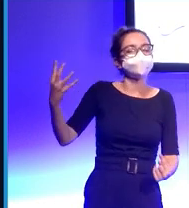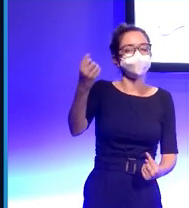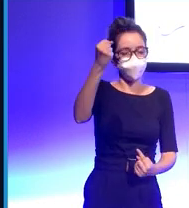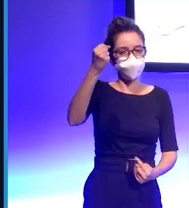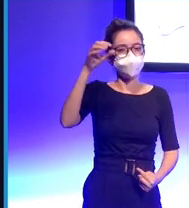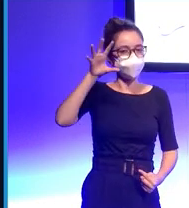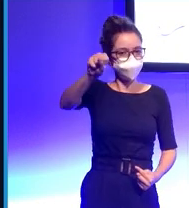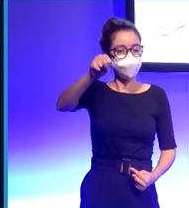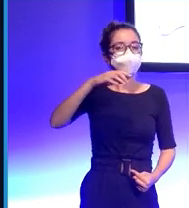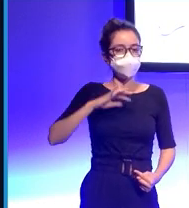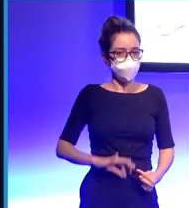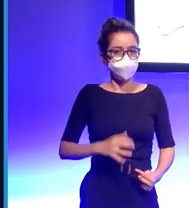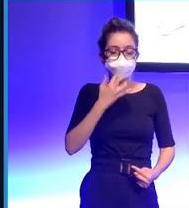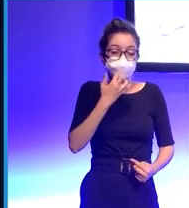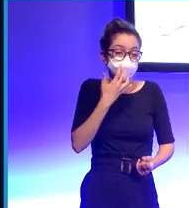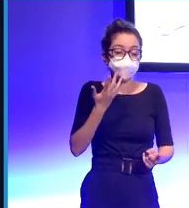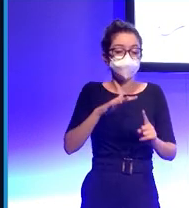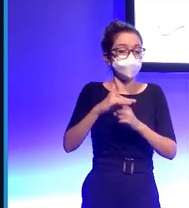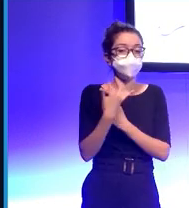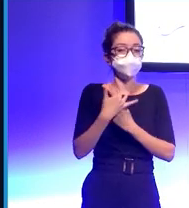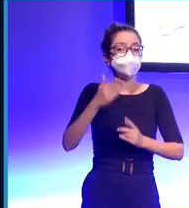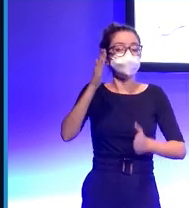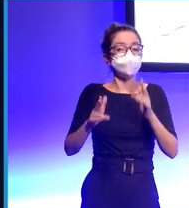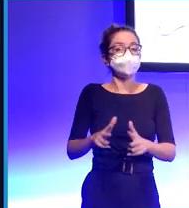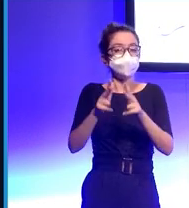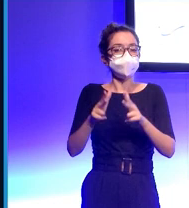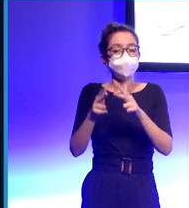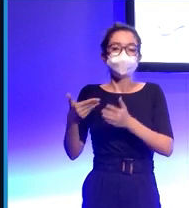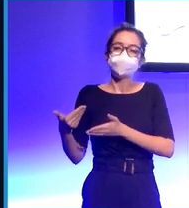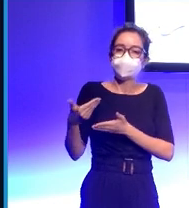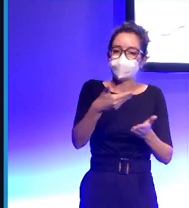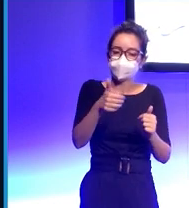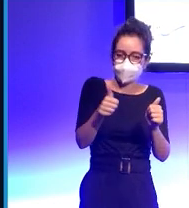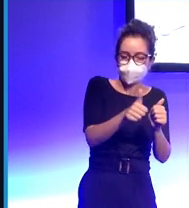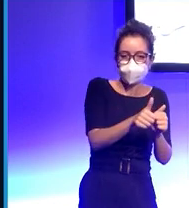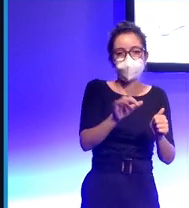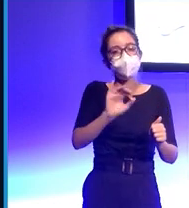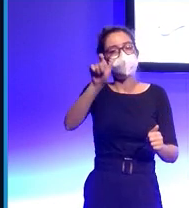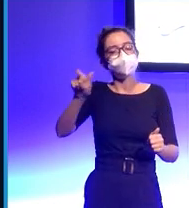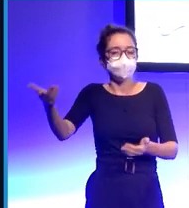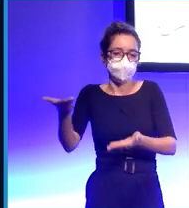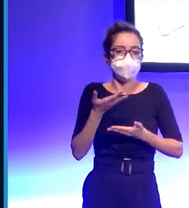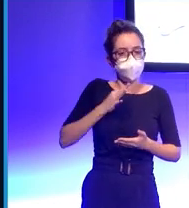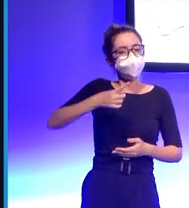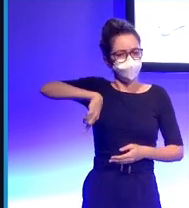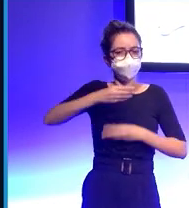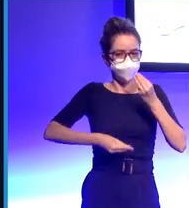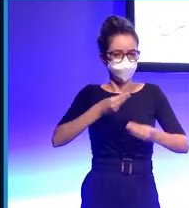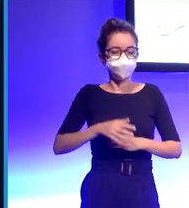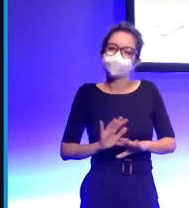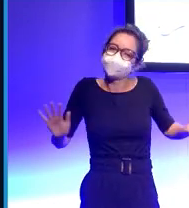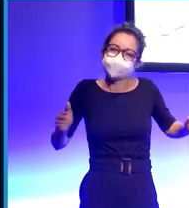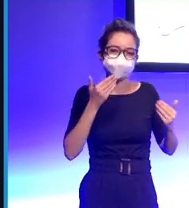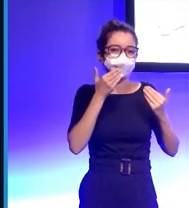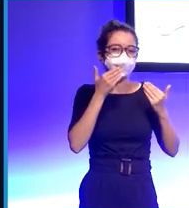empezando a aplicar en contextos de robótica social que sean asistenciales o que nos puedan ayudar a las personas muchas